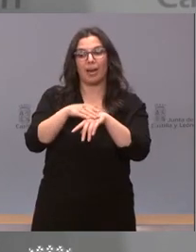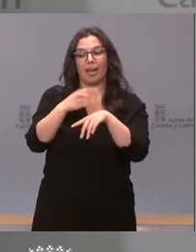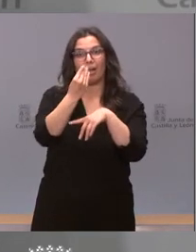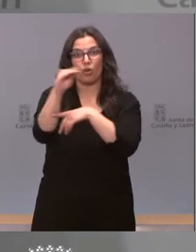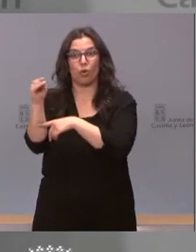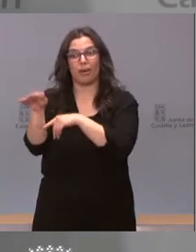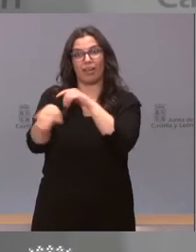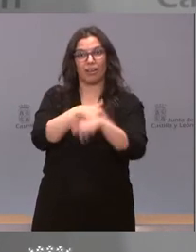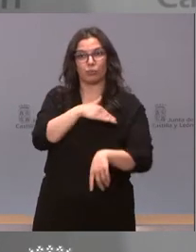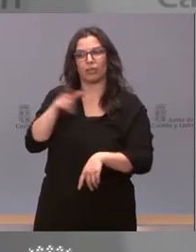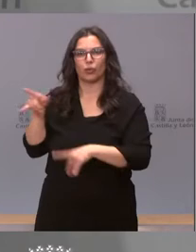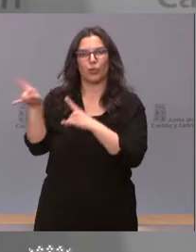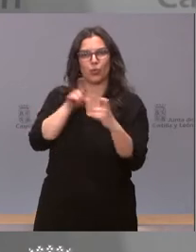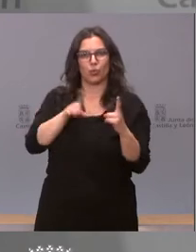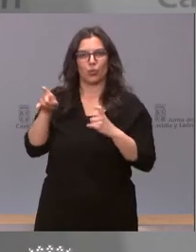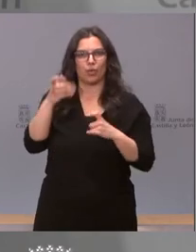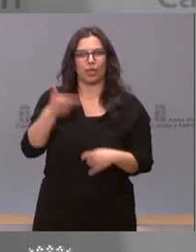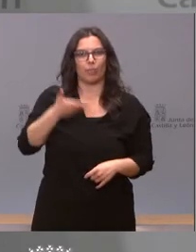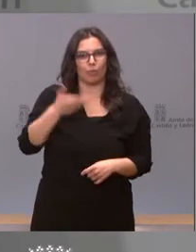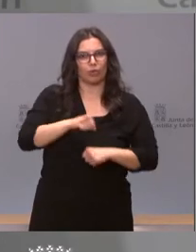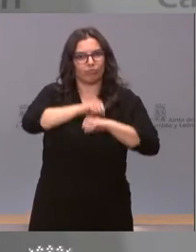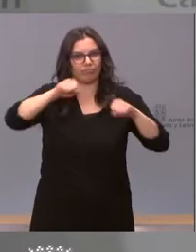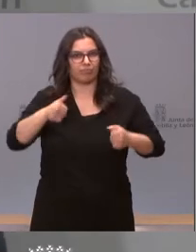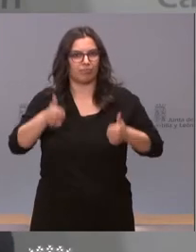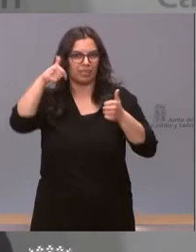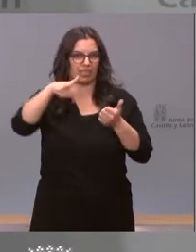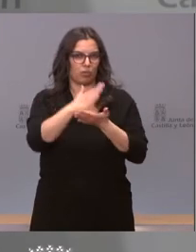relevante en nuestra comunidad.